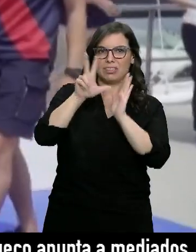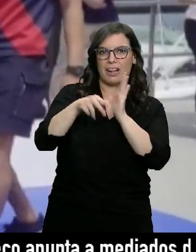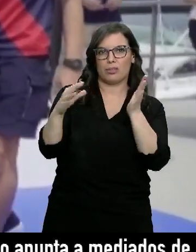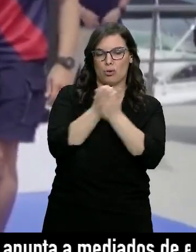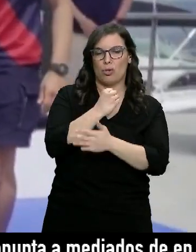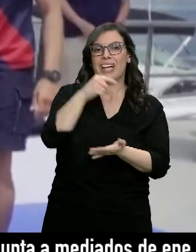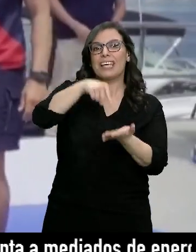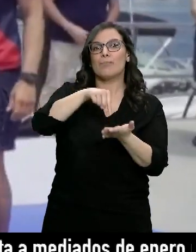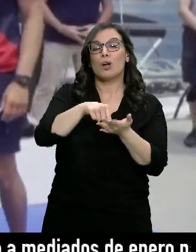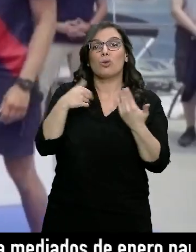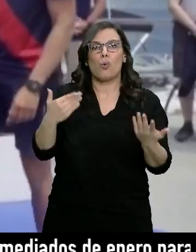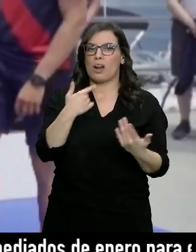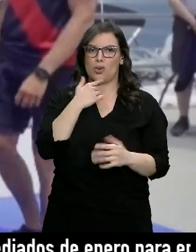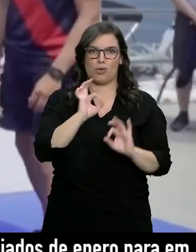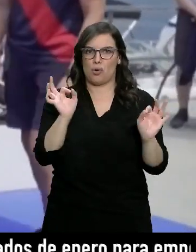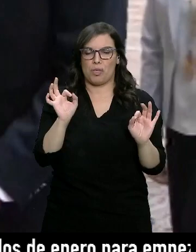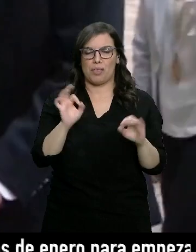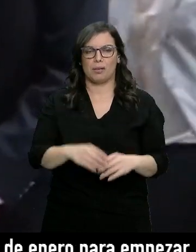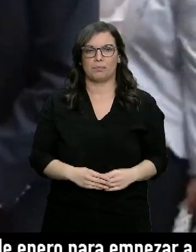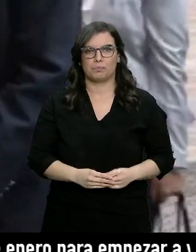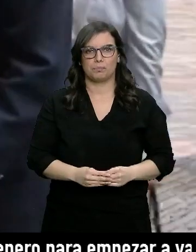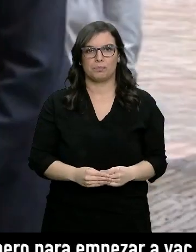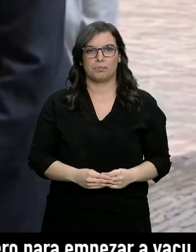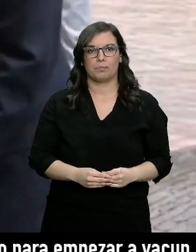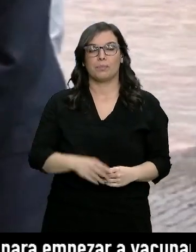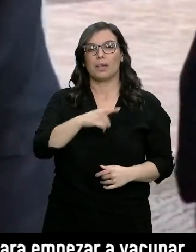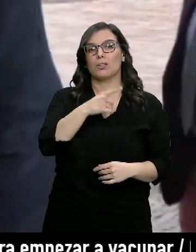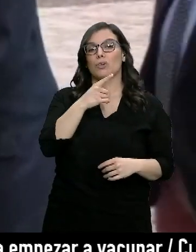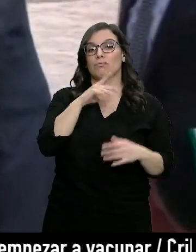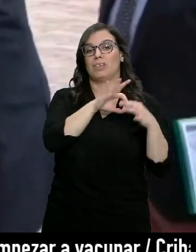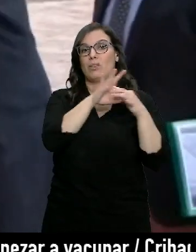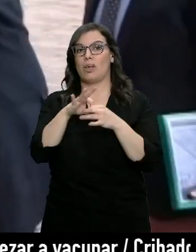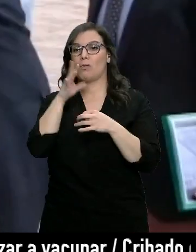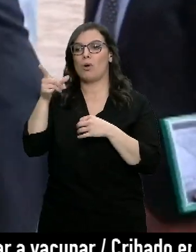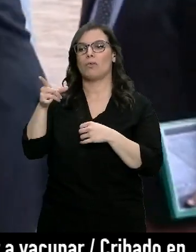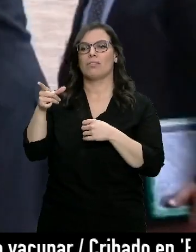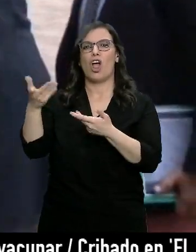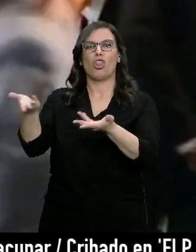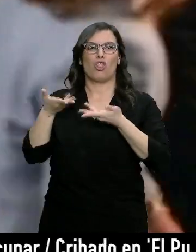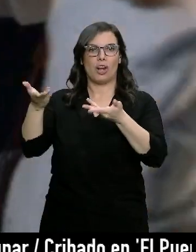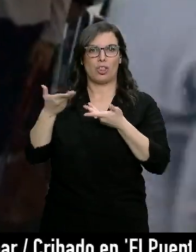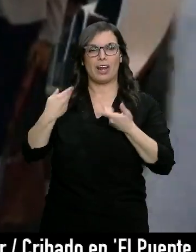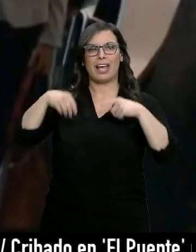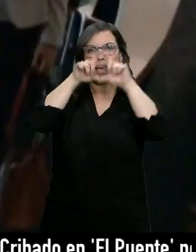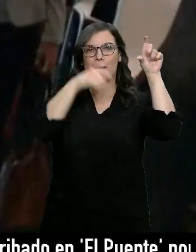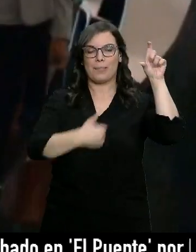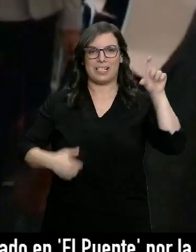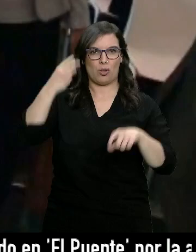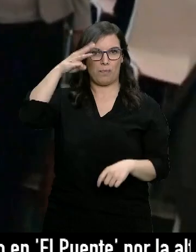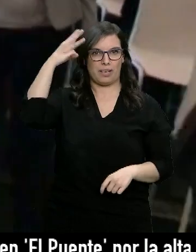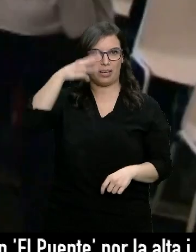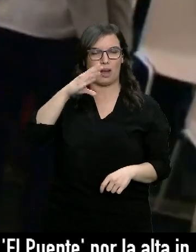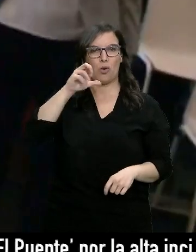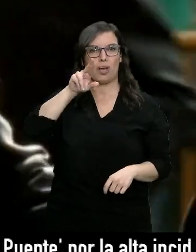tipo de impuestos son los que paga don Juan Carlos con este movimiento, que estaría relacionado con donaciones recibidas por el empresario mexicano Alen Sanginés